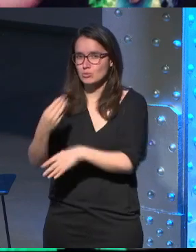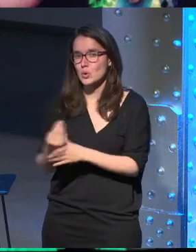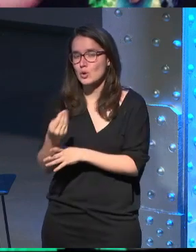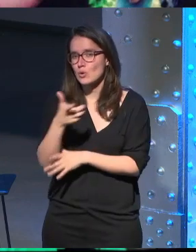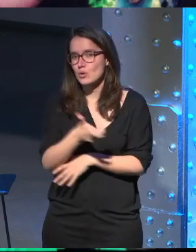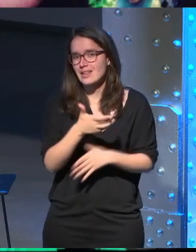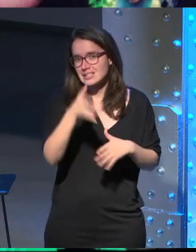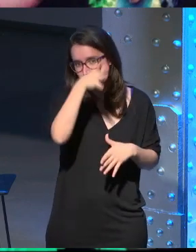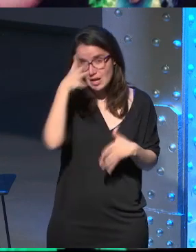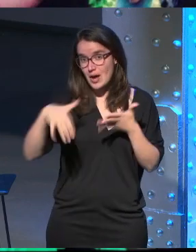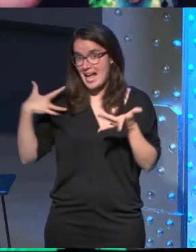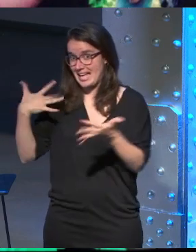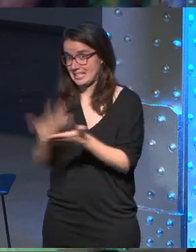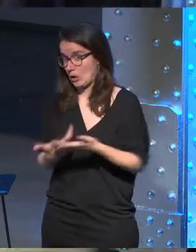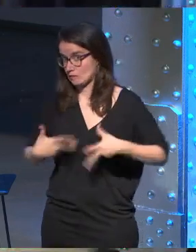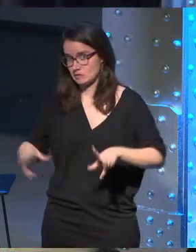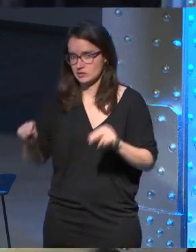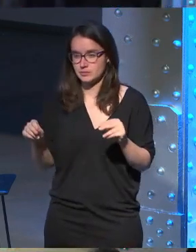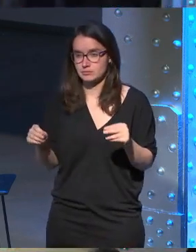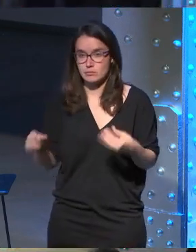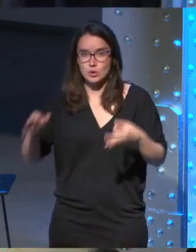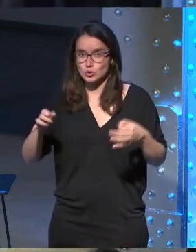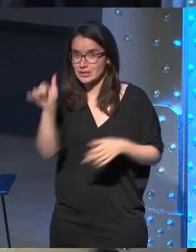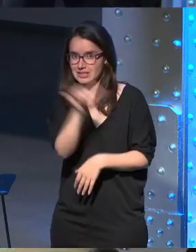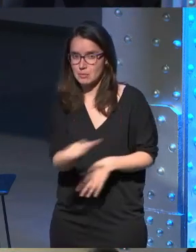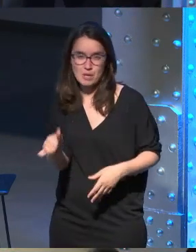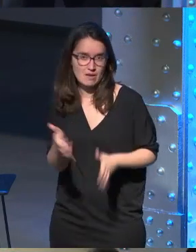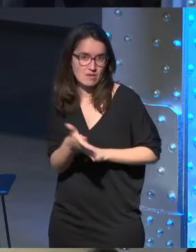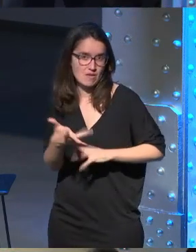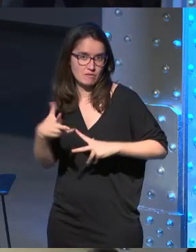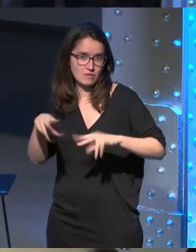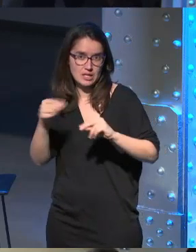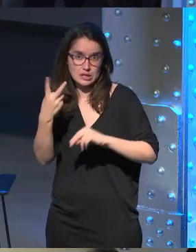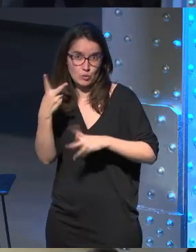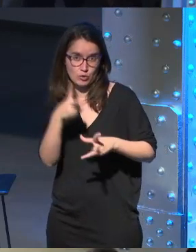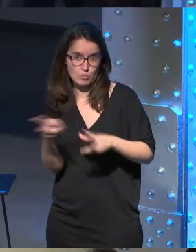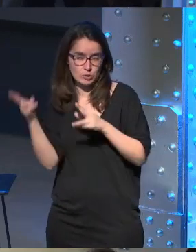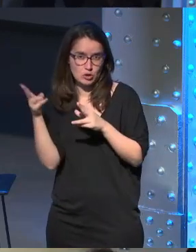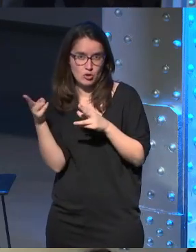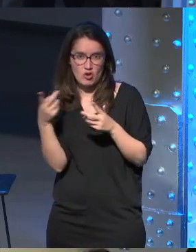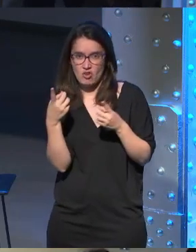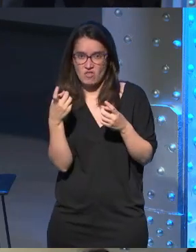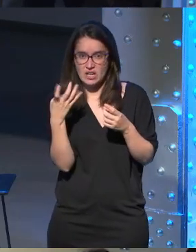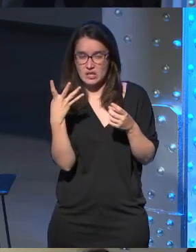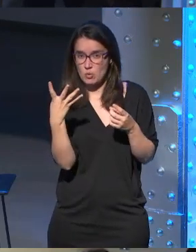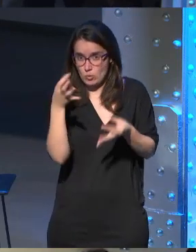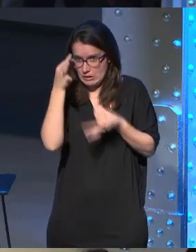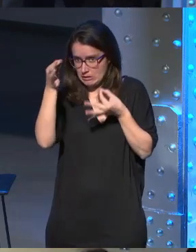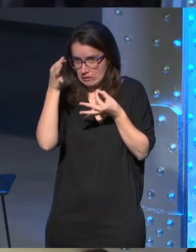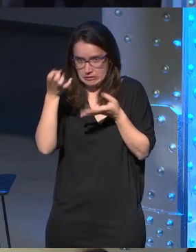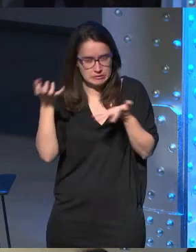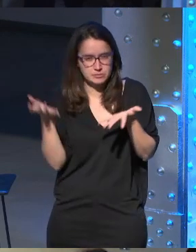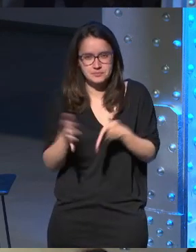durado desde el verano hasta ahora y justamente esta semana estamos acabando ya el segundo episodio y quedan cuatro detallines